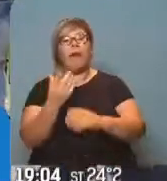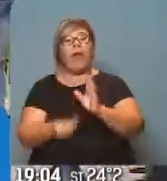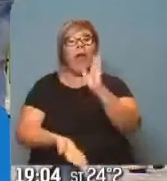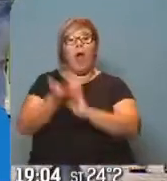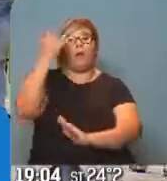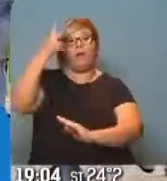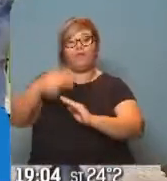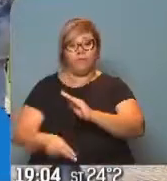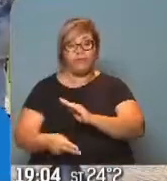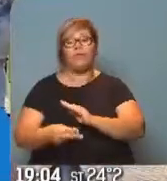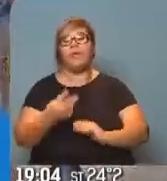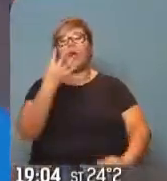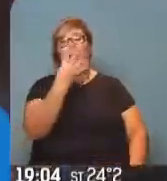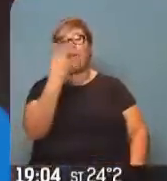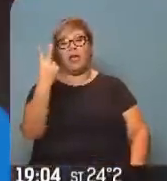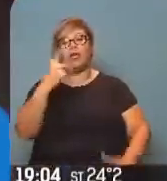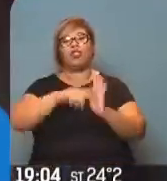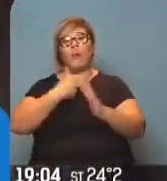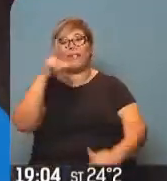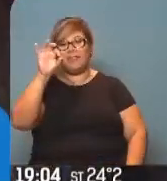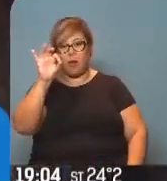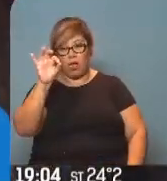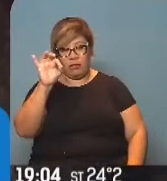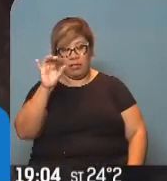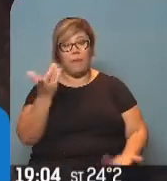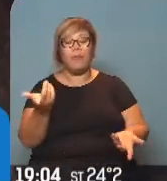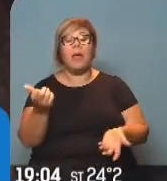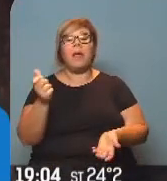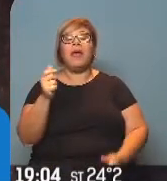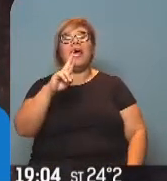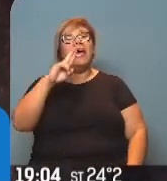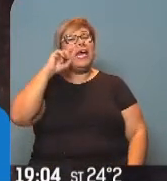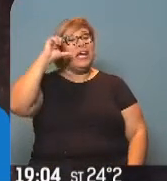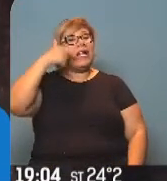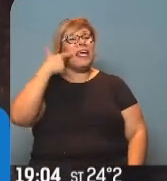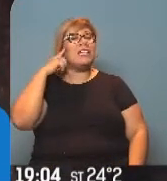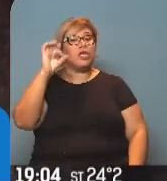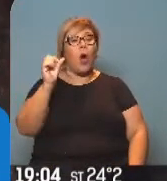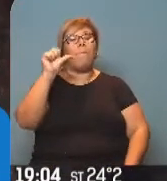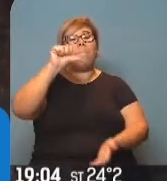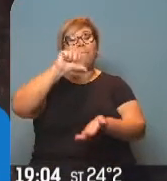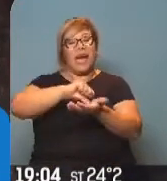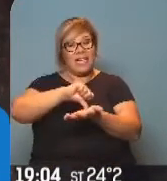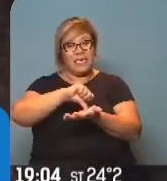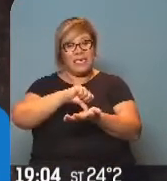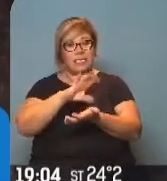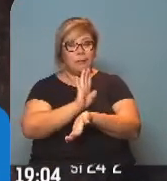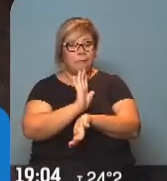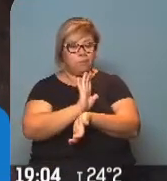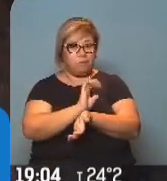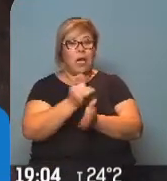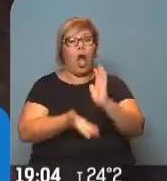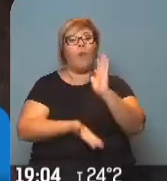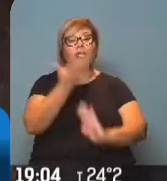,50. Por otra parte, el riesgo país aumentó en el día de hoy a 783